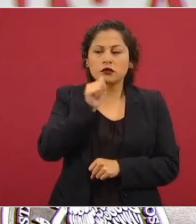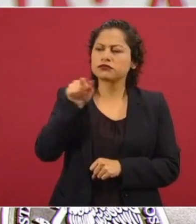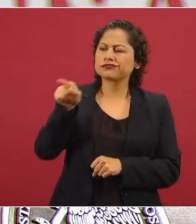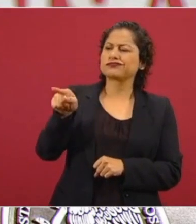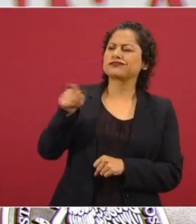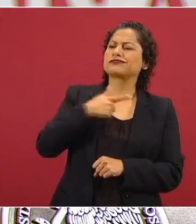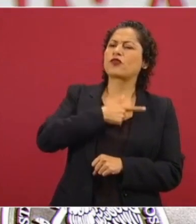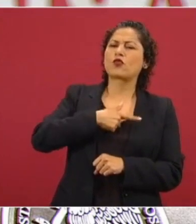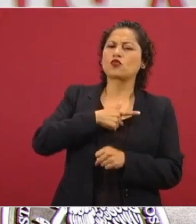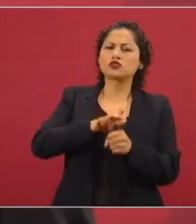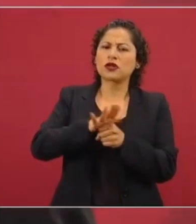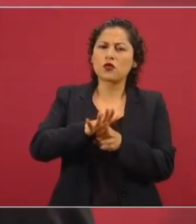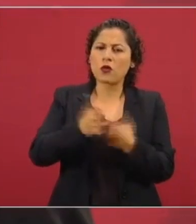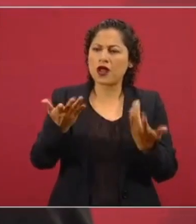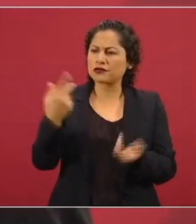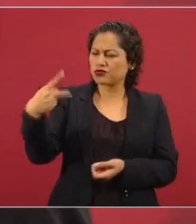hacer